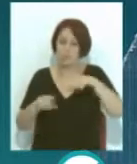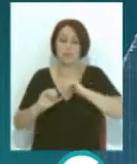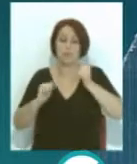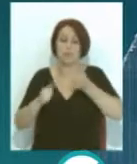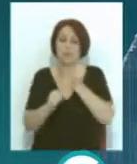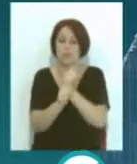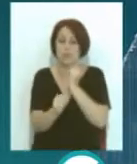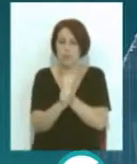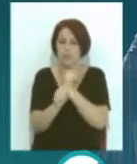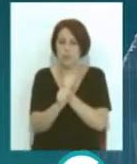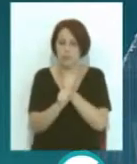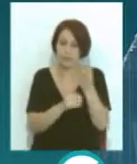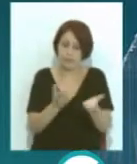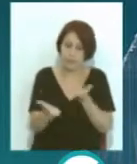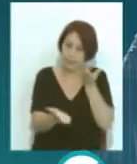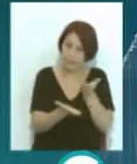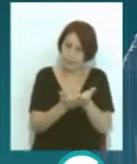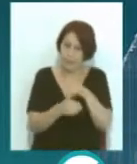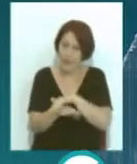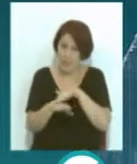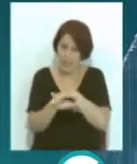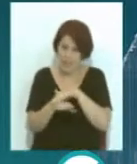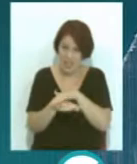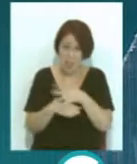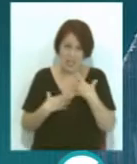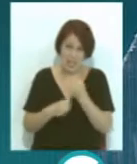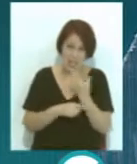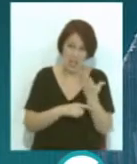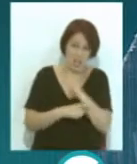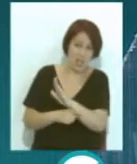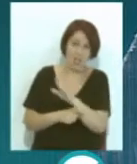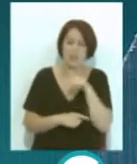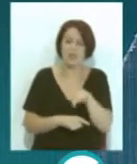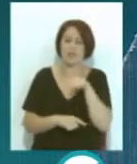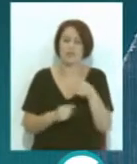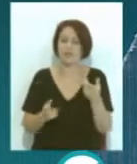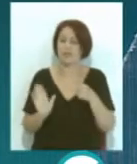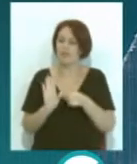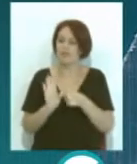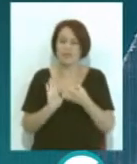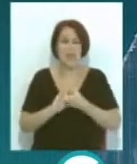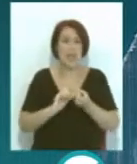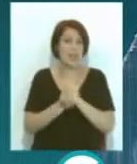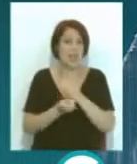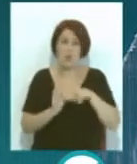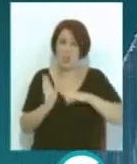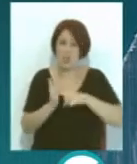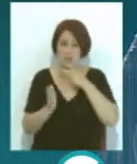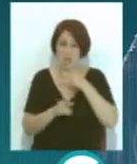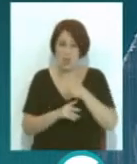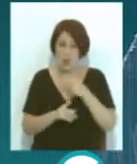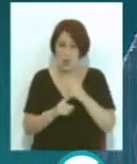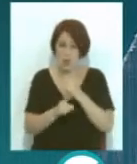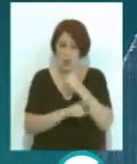ya a trabajar en la petición que se llevará al Ministerio de Sanidad y que reclama la modificación de la ley antitabaco de